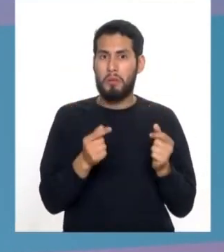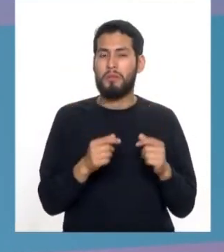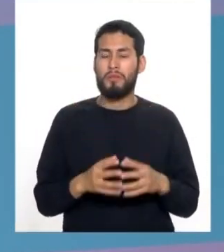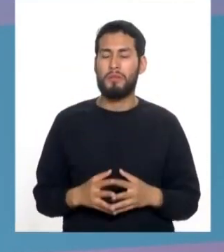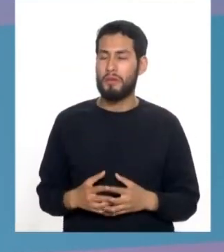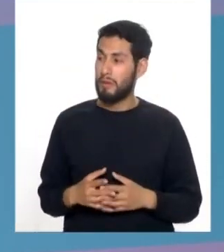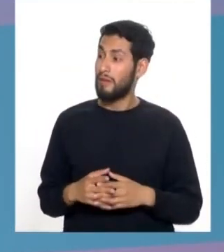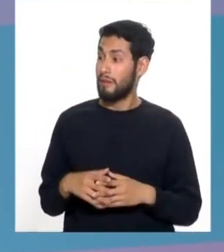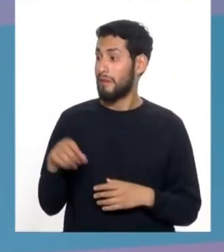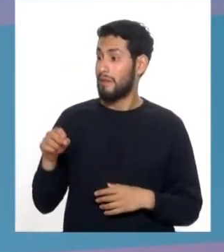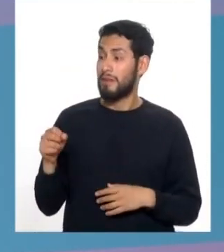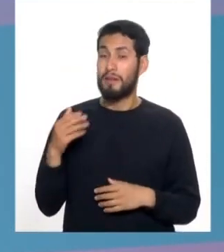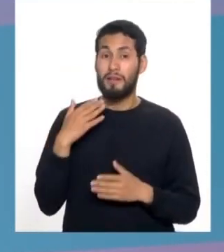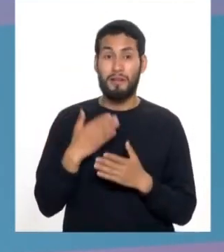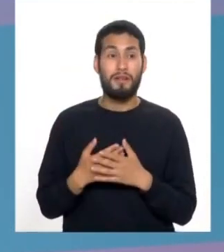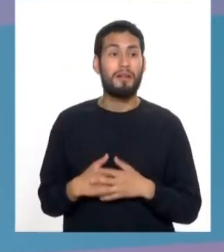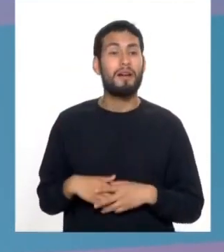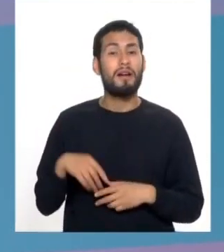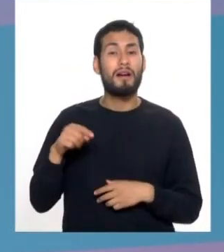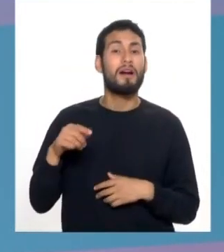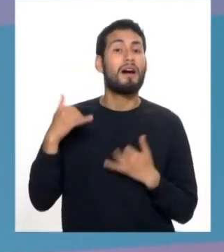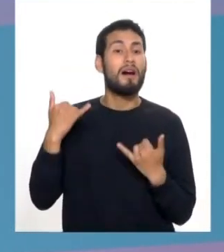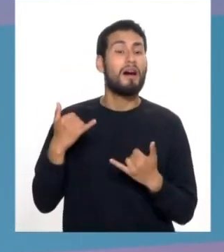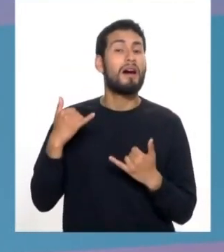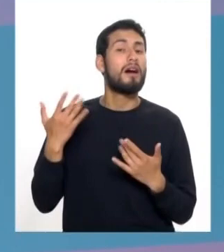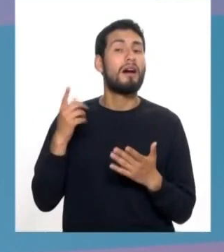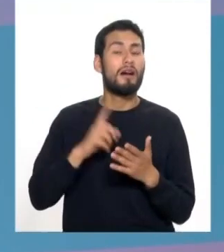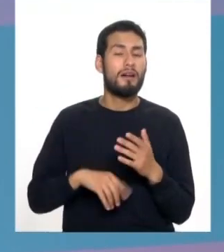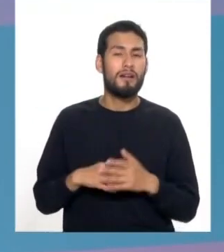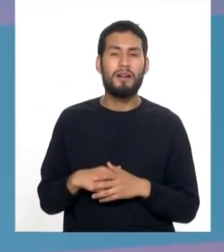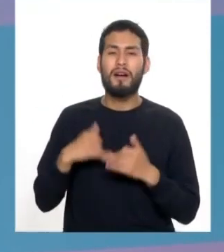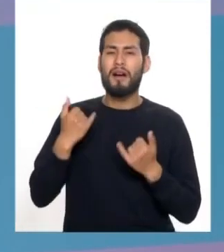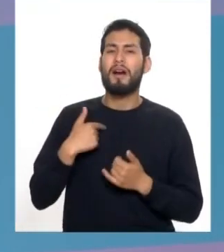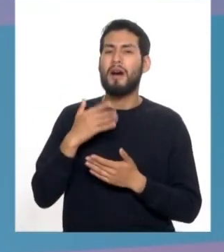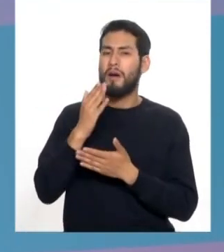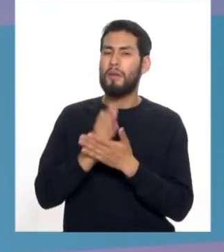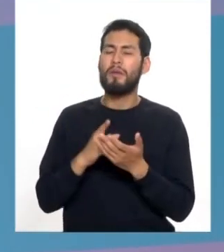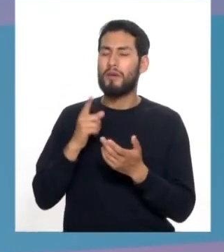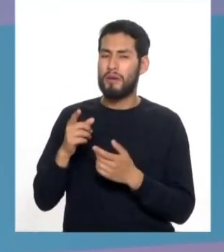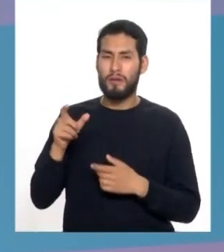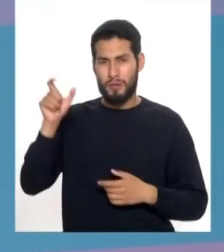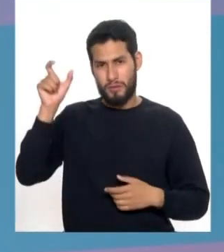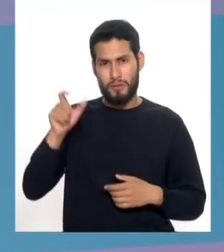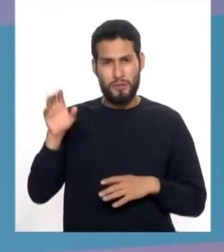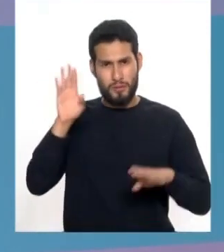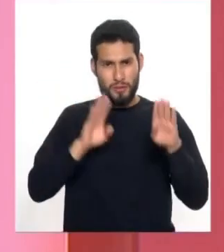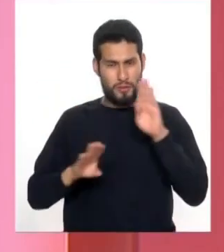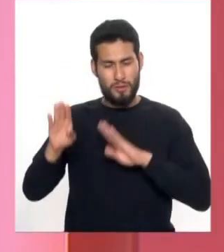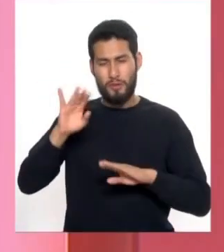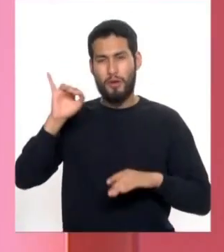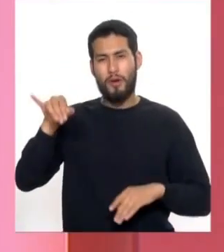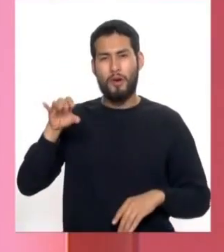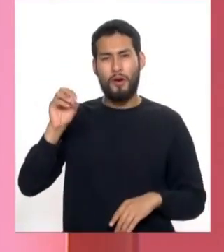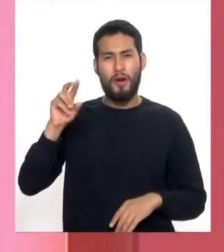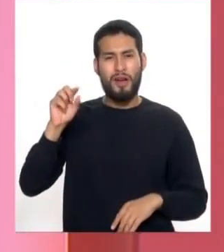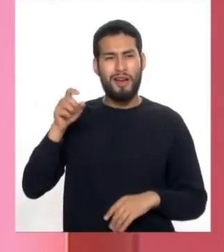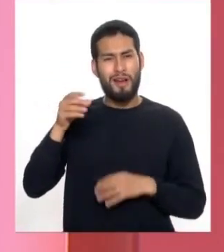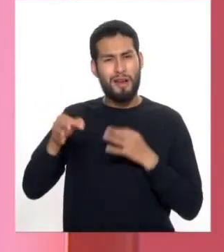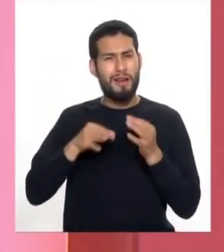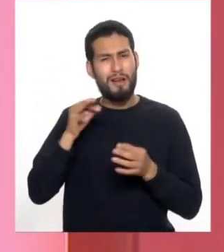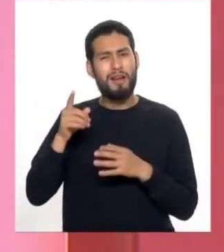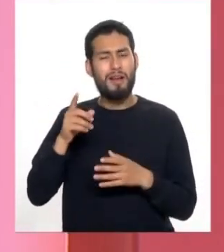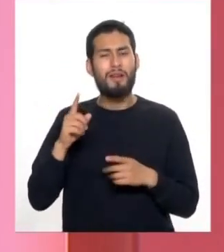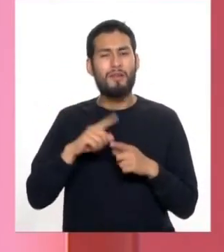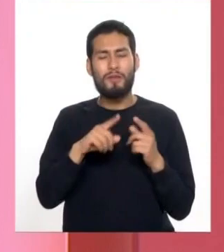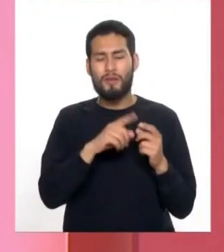Muy bien, doctora. Y también muy pronto vamos a tener nuestro bloque con nuestro querido biólogo Jorge, que nos va a explicar sobre las